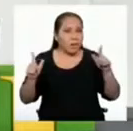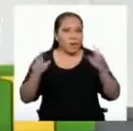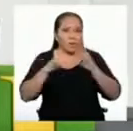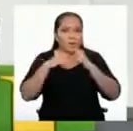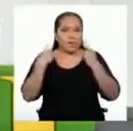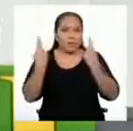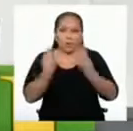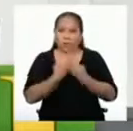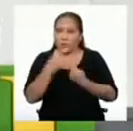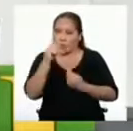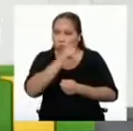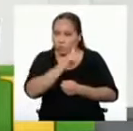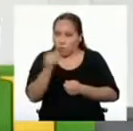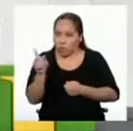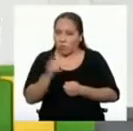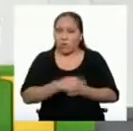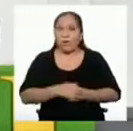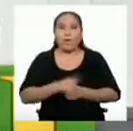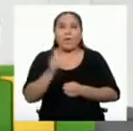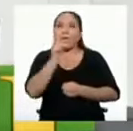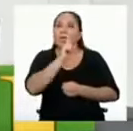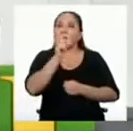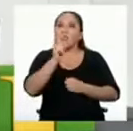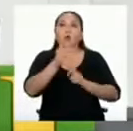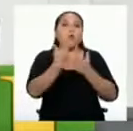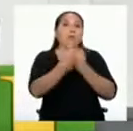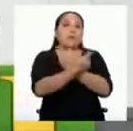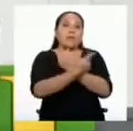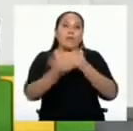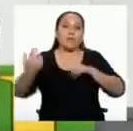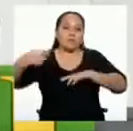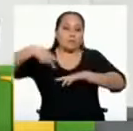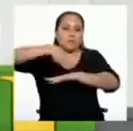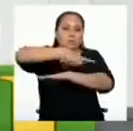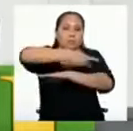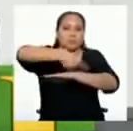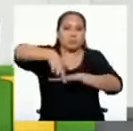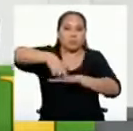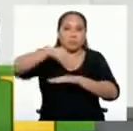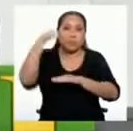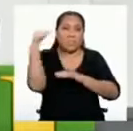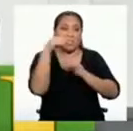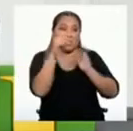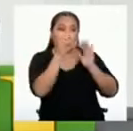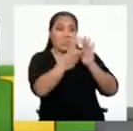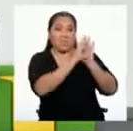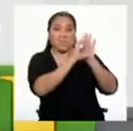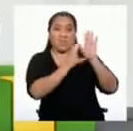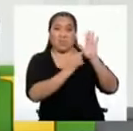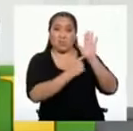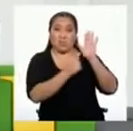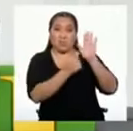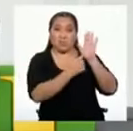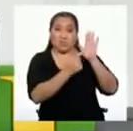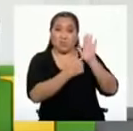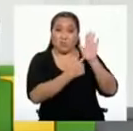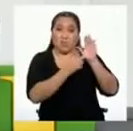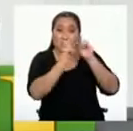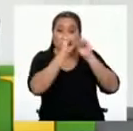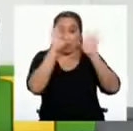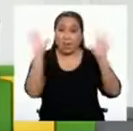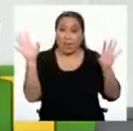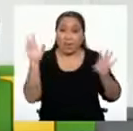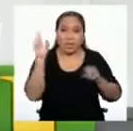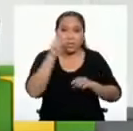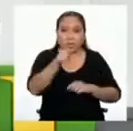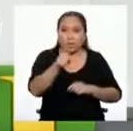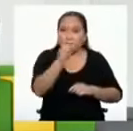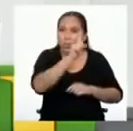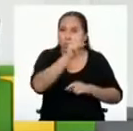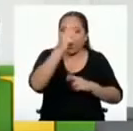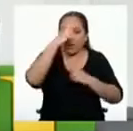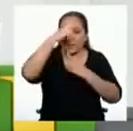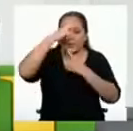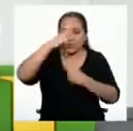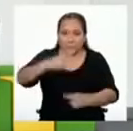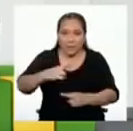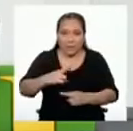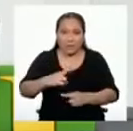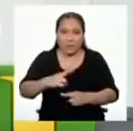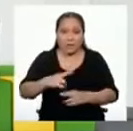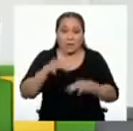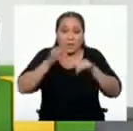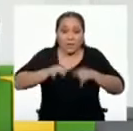territorio. Nuestra Constitución es muy clara. Si las personas no respetan el estado de emergencia, están violando la Constitución.